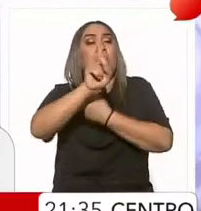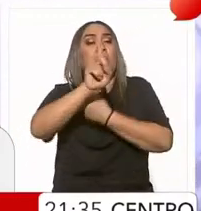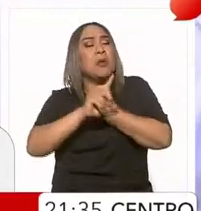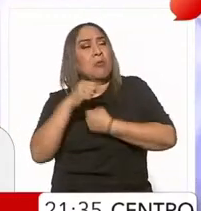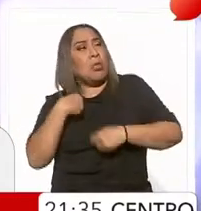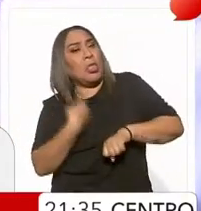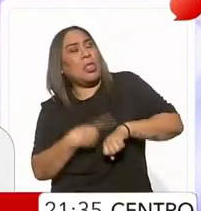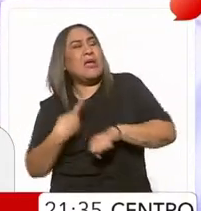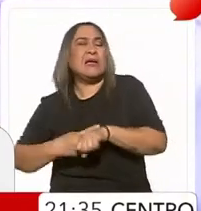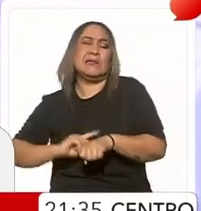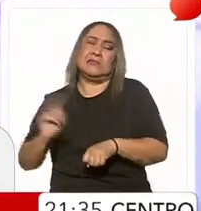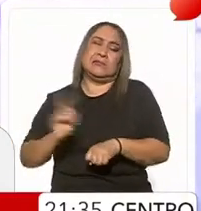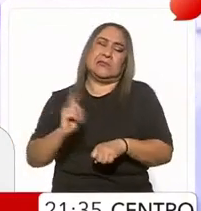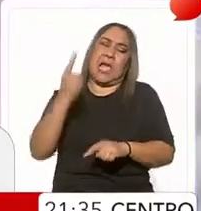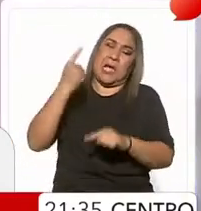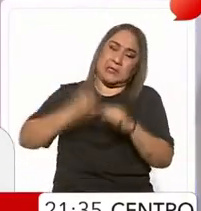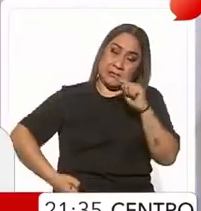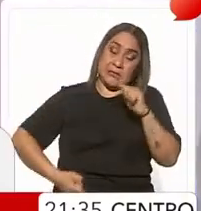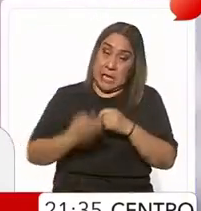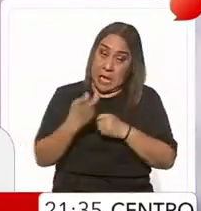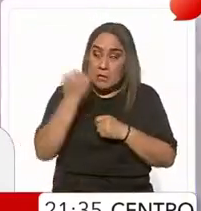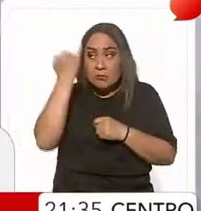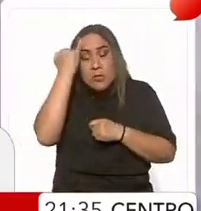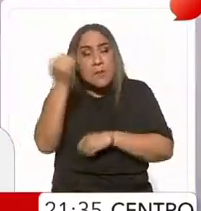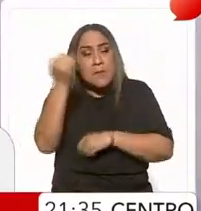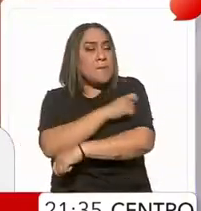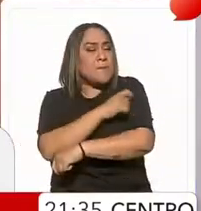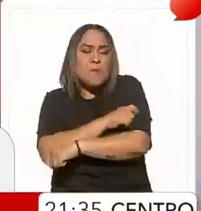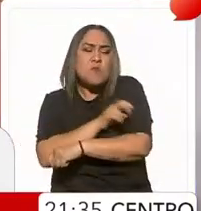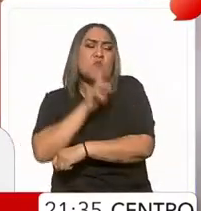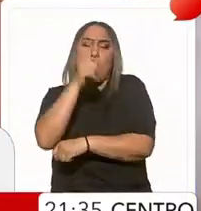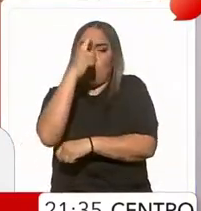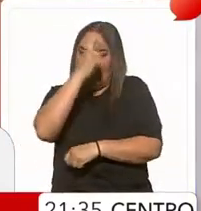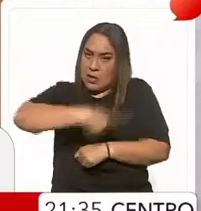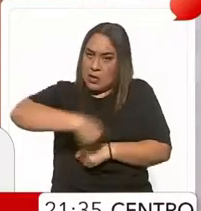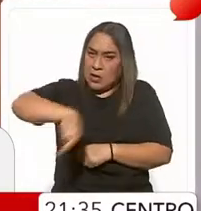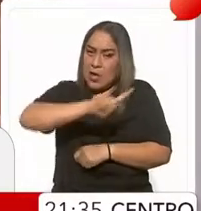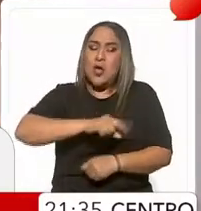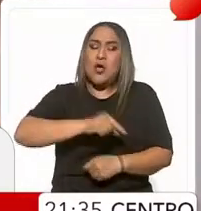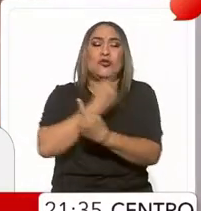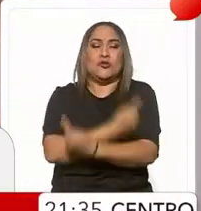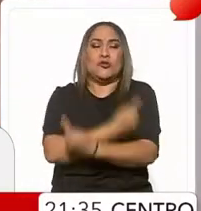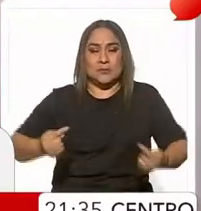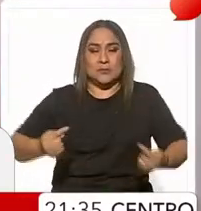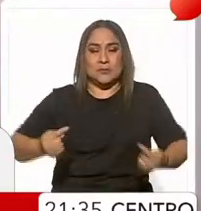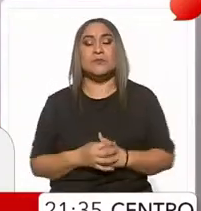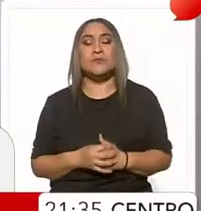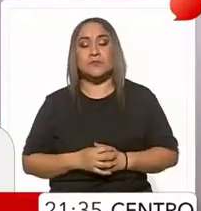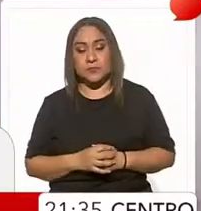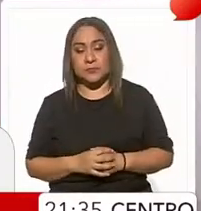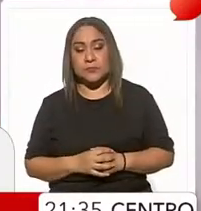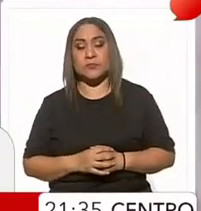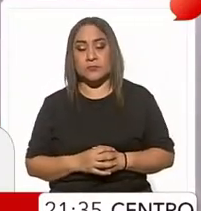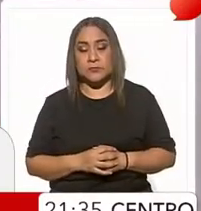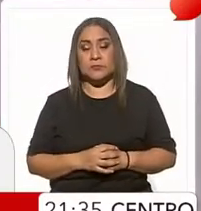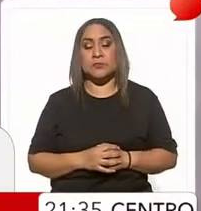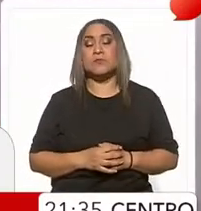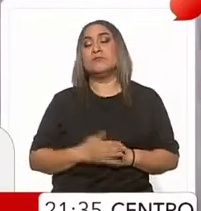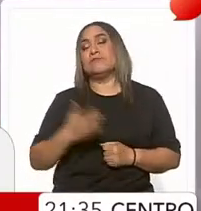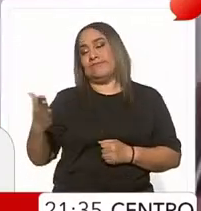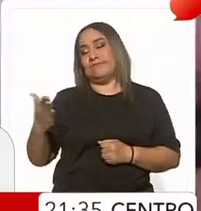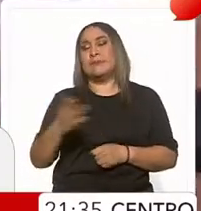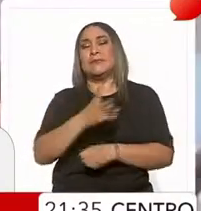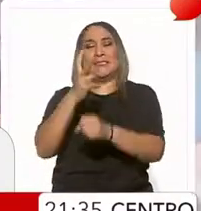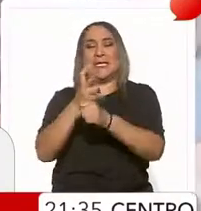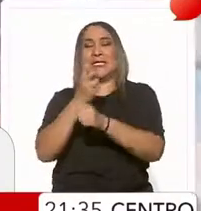y es por eso que la estrategia de vacunación es la mejor estrategia preventiva para estos efectos. De esas cosas, subsecretario, en donde